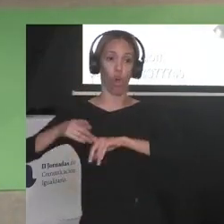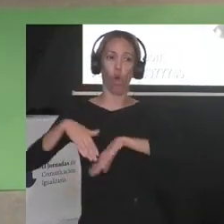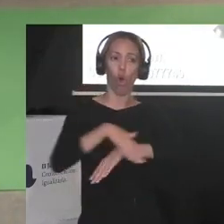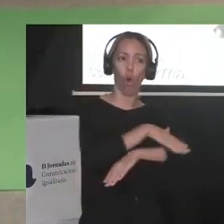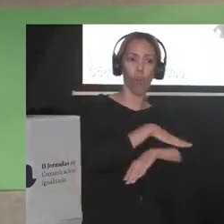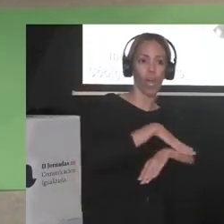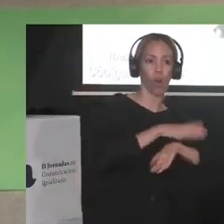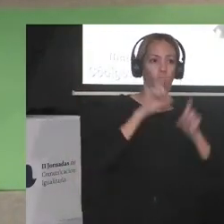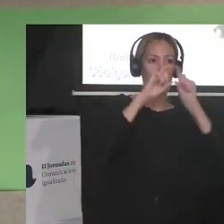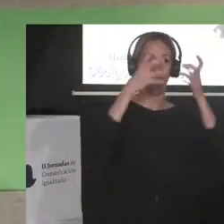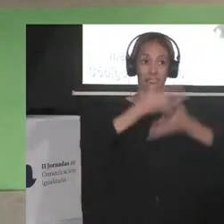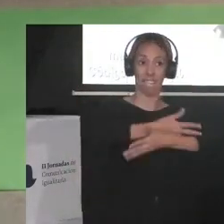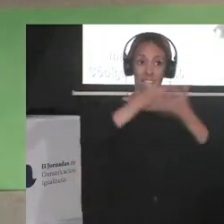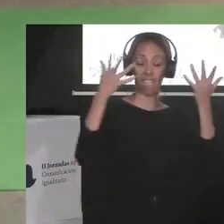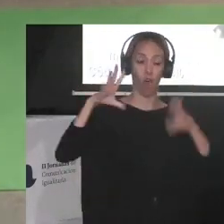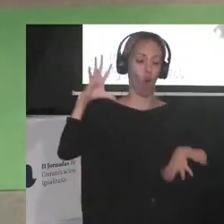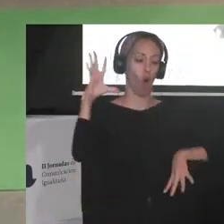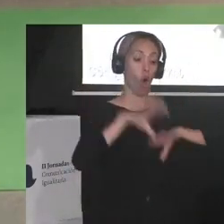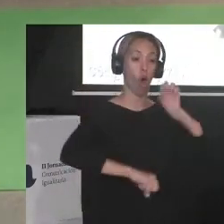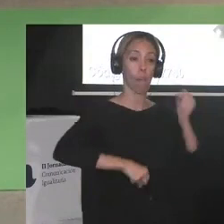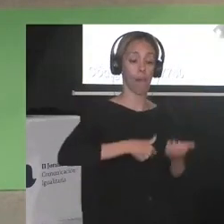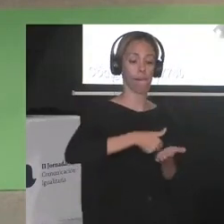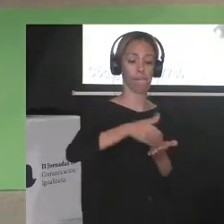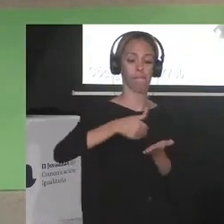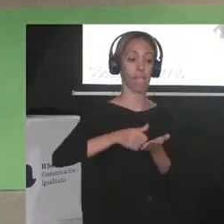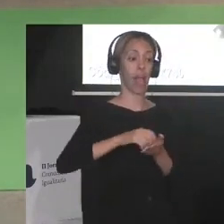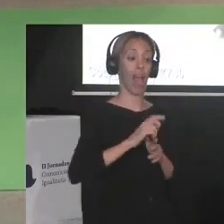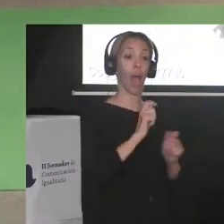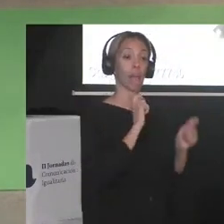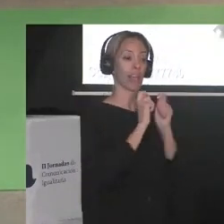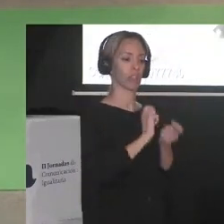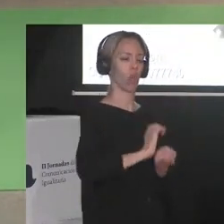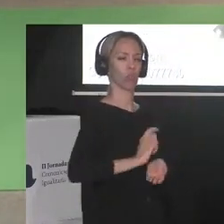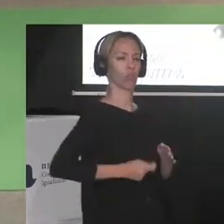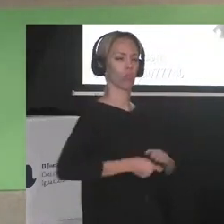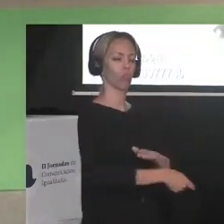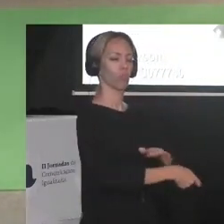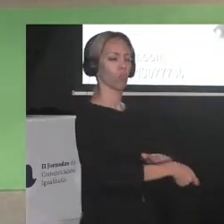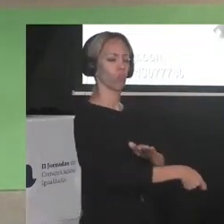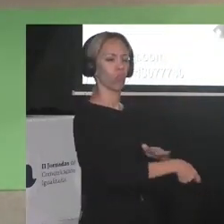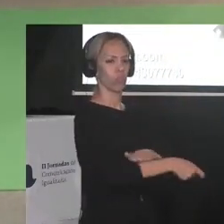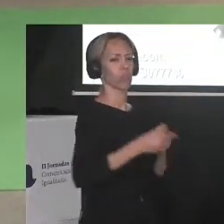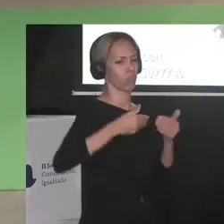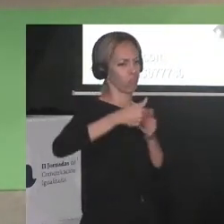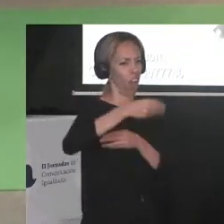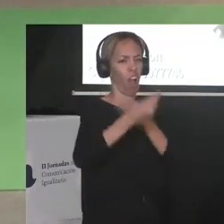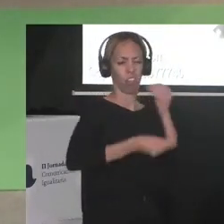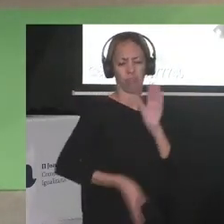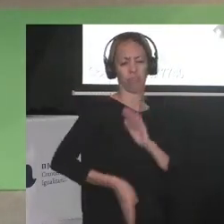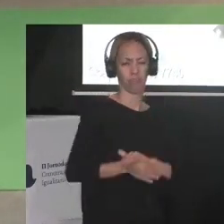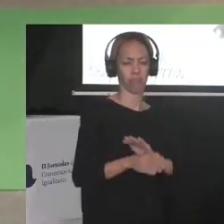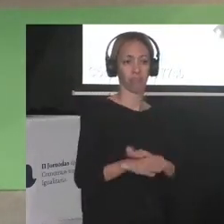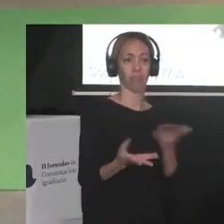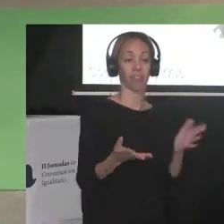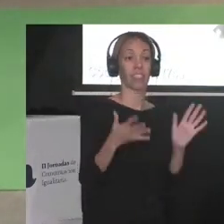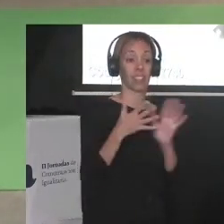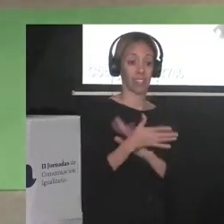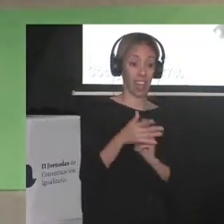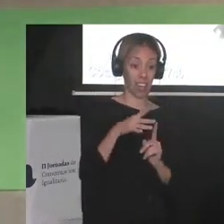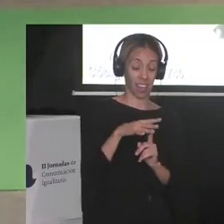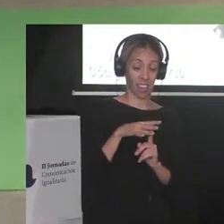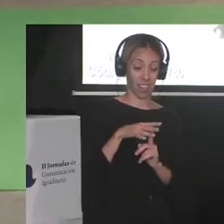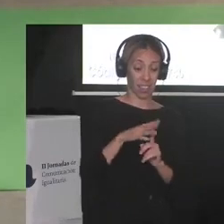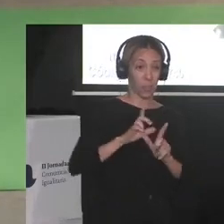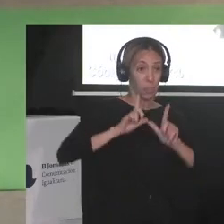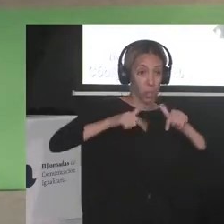grandes empresas han comprado mil veces a la prensa y lo volverán a hacer que no es fácil salir de este